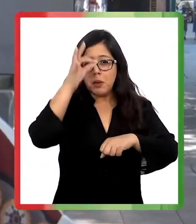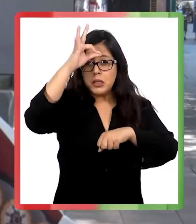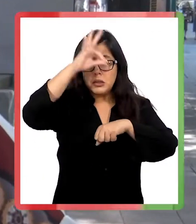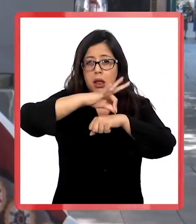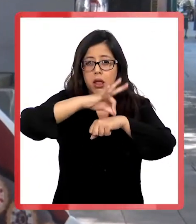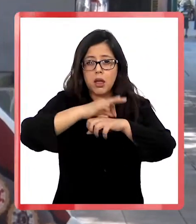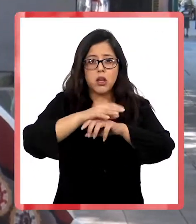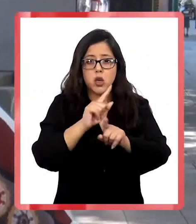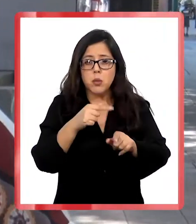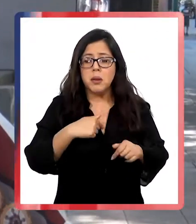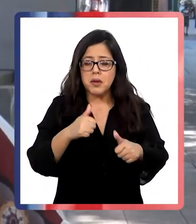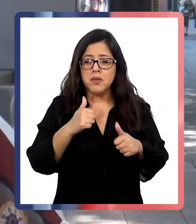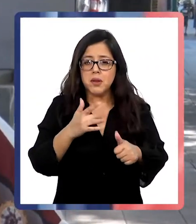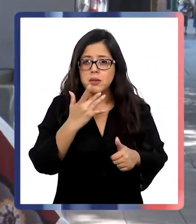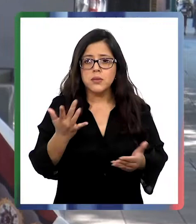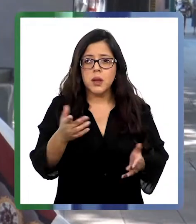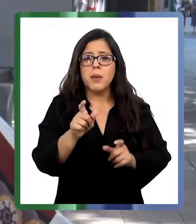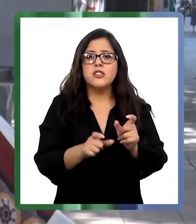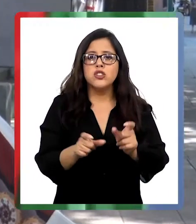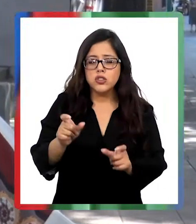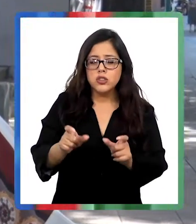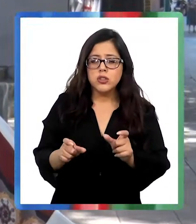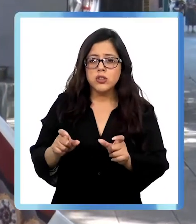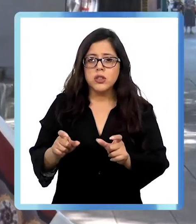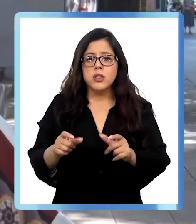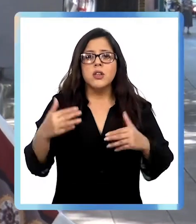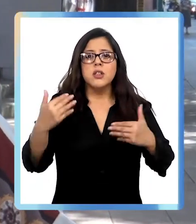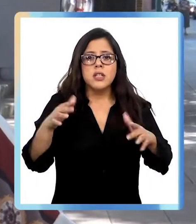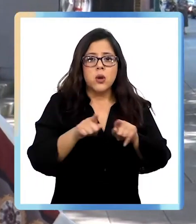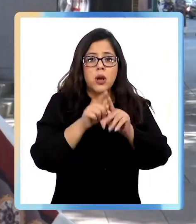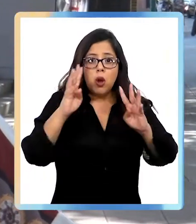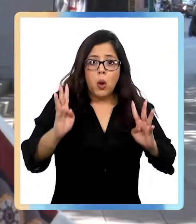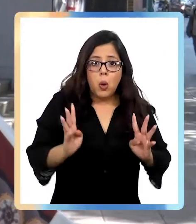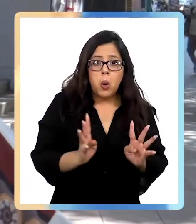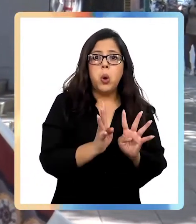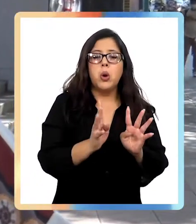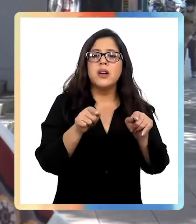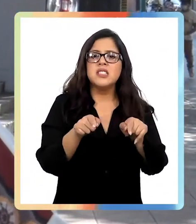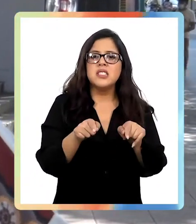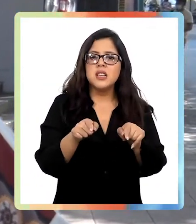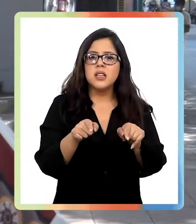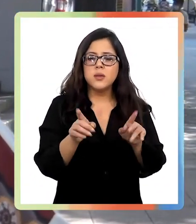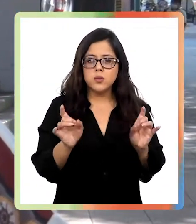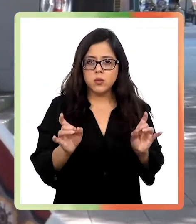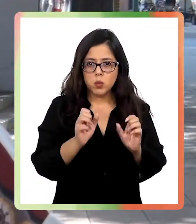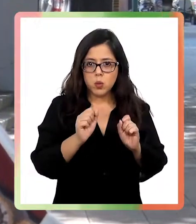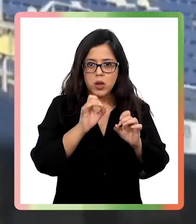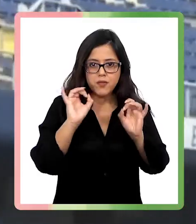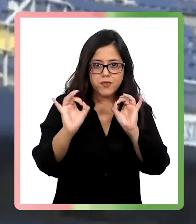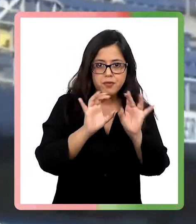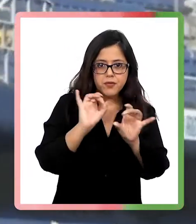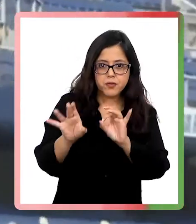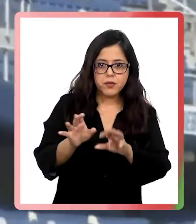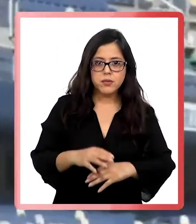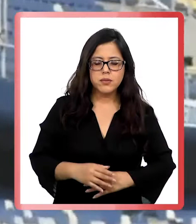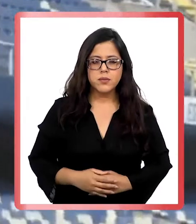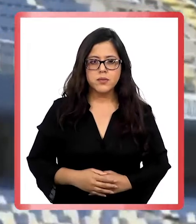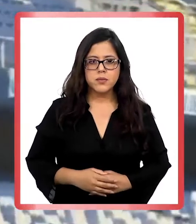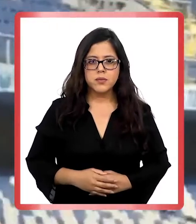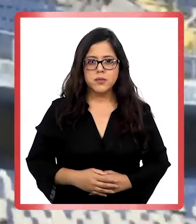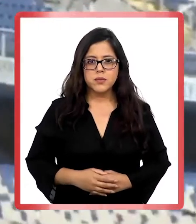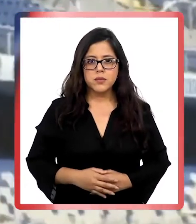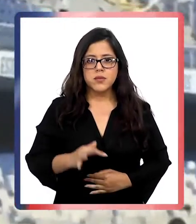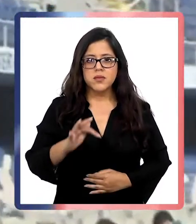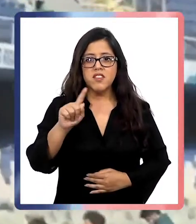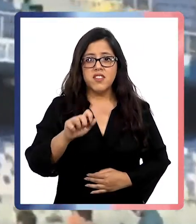bien. Porque la gente ya se junta mucho y podrían contagiarse. En fase